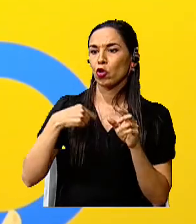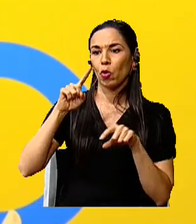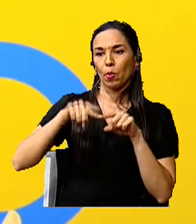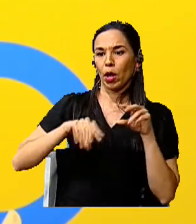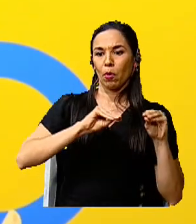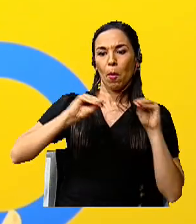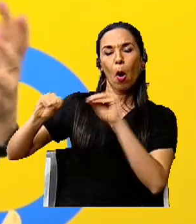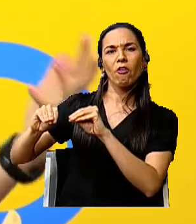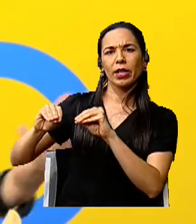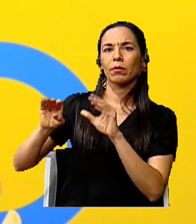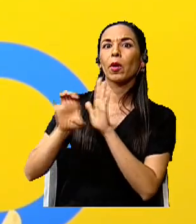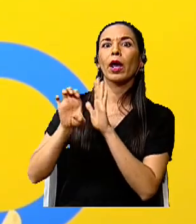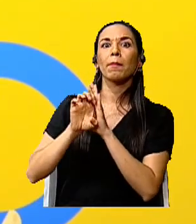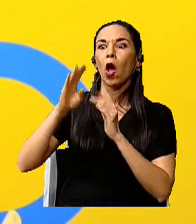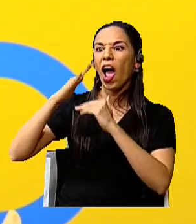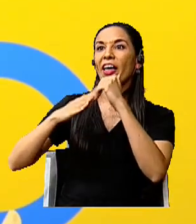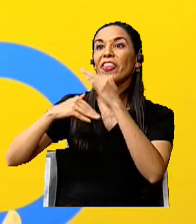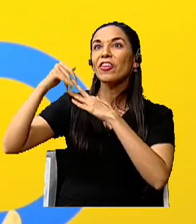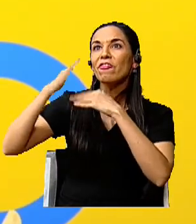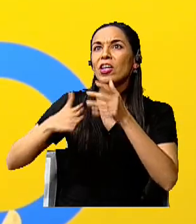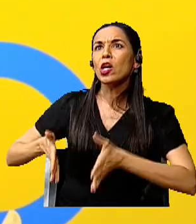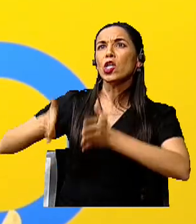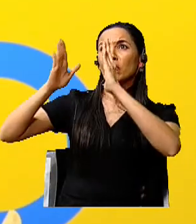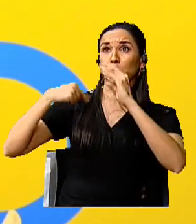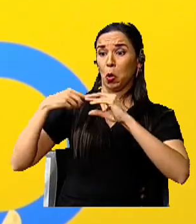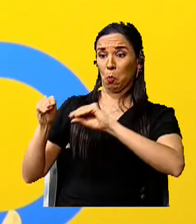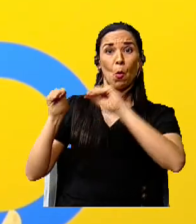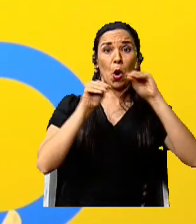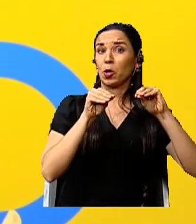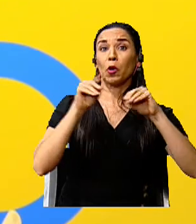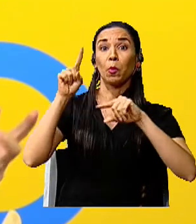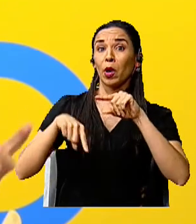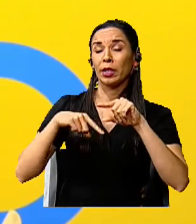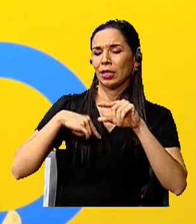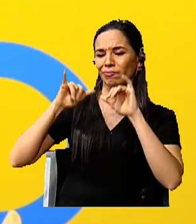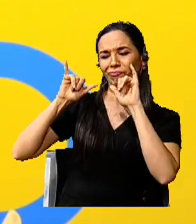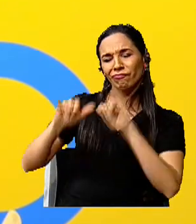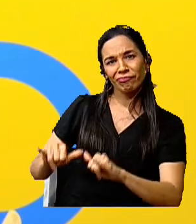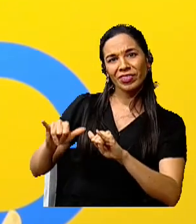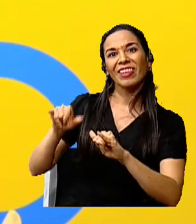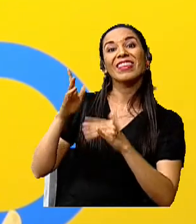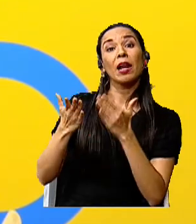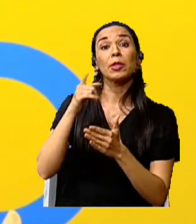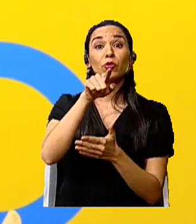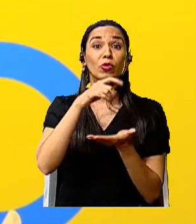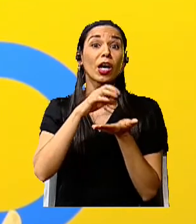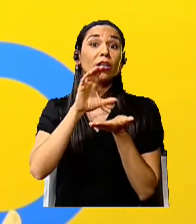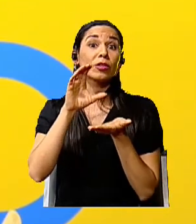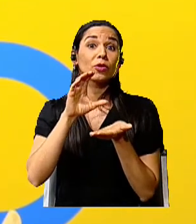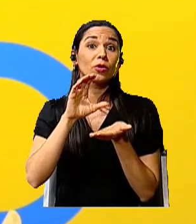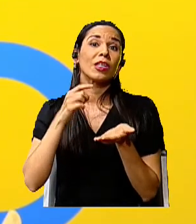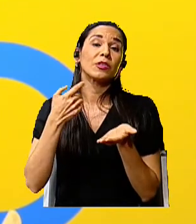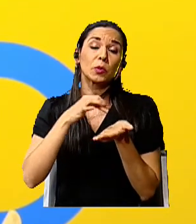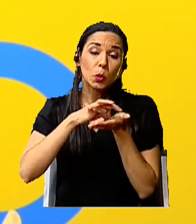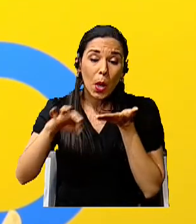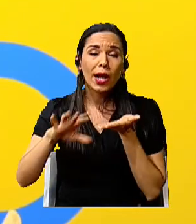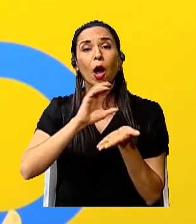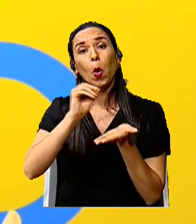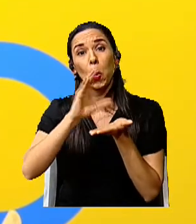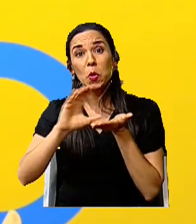Edificios. A lo mejor algún centro educativo en el que ustedes están es patrimonio cultural de nuestro país.